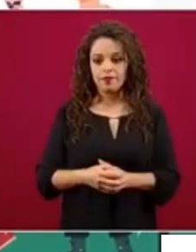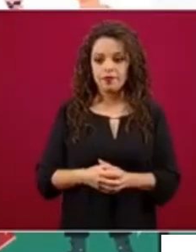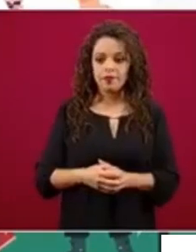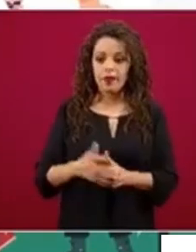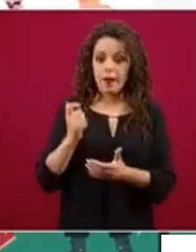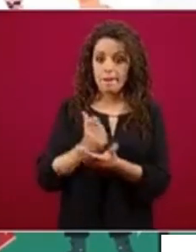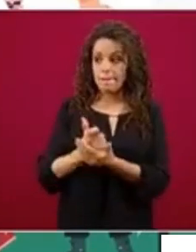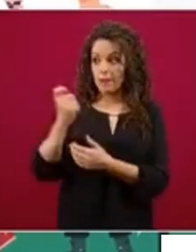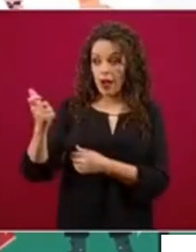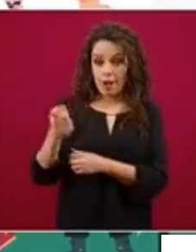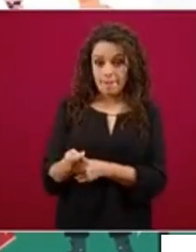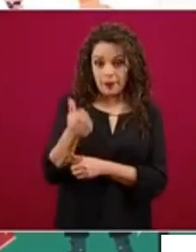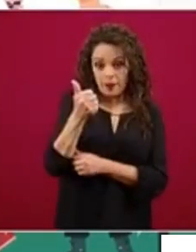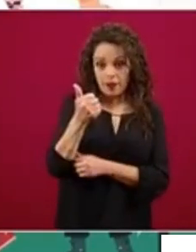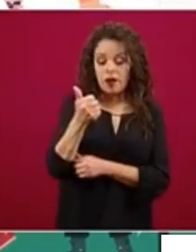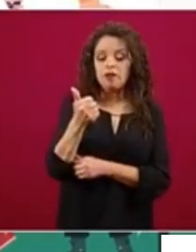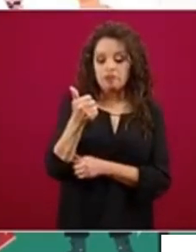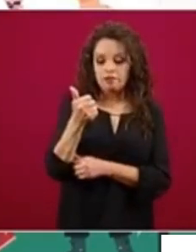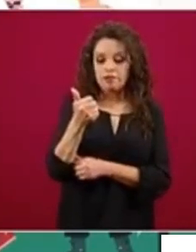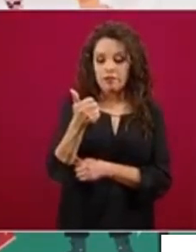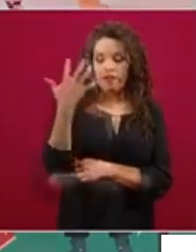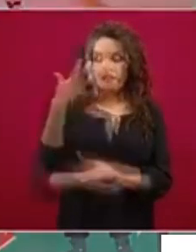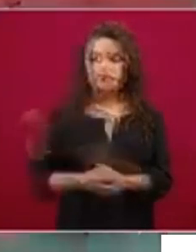un máximo de 10 meses para pagar el monto total de la tanda. Gracias.